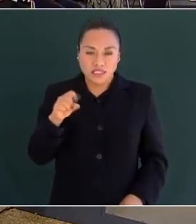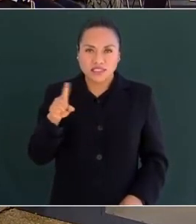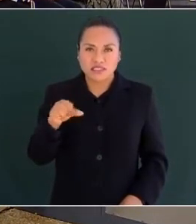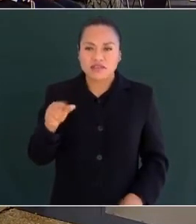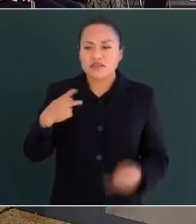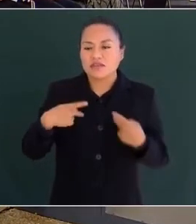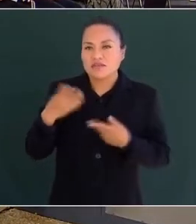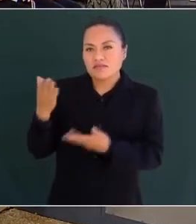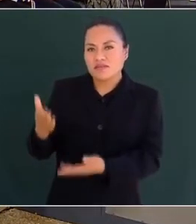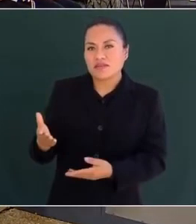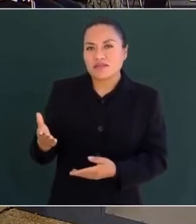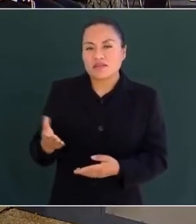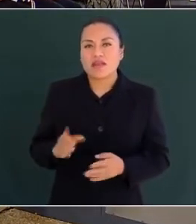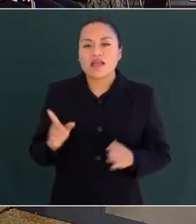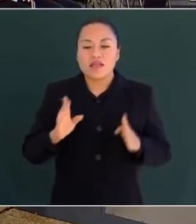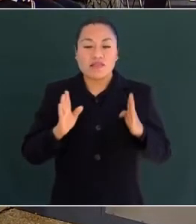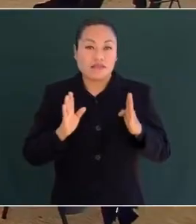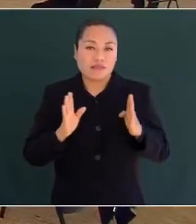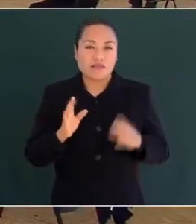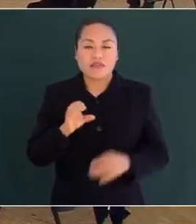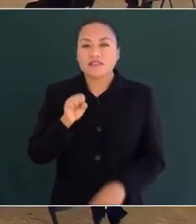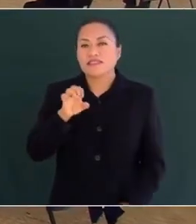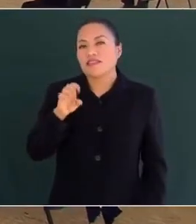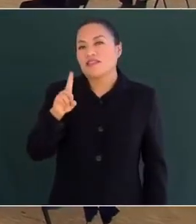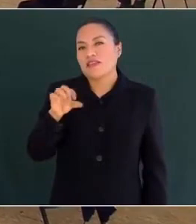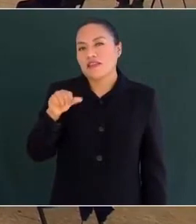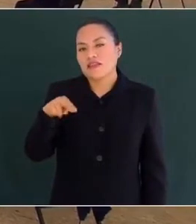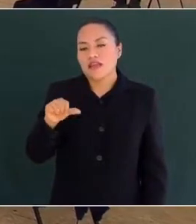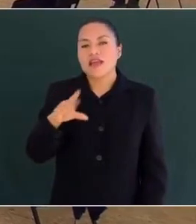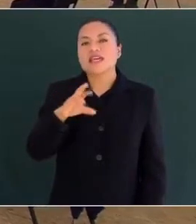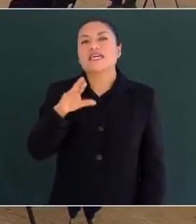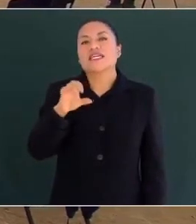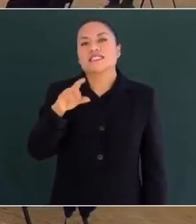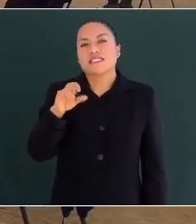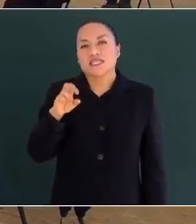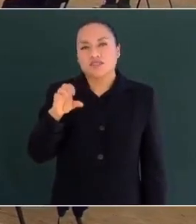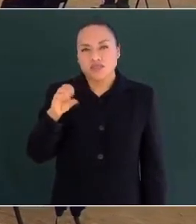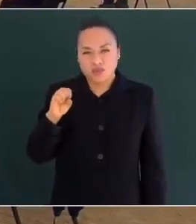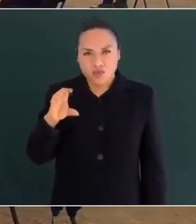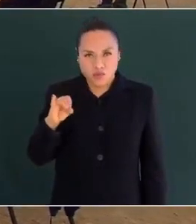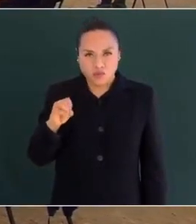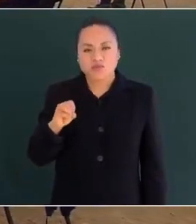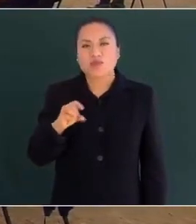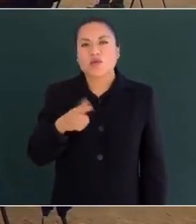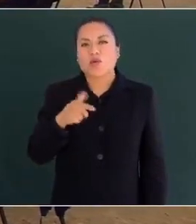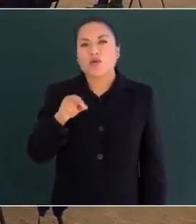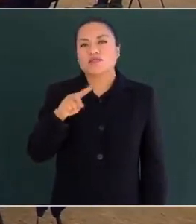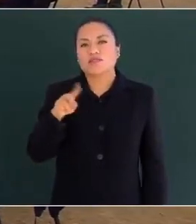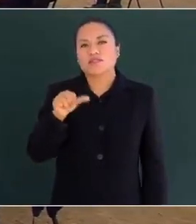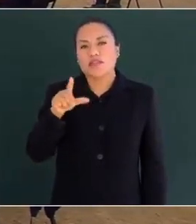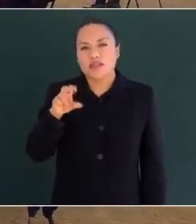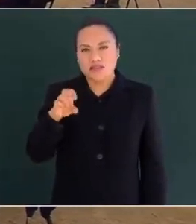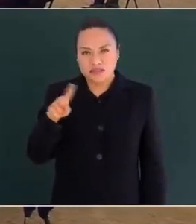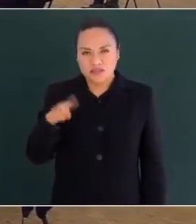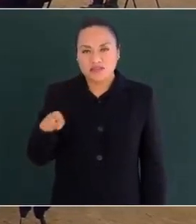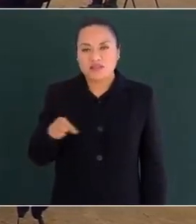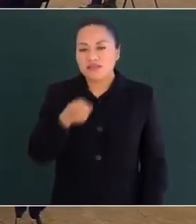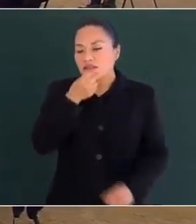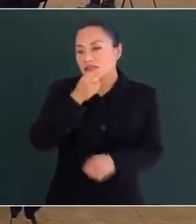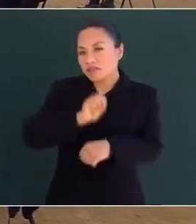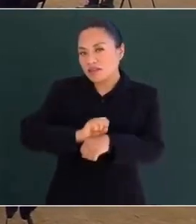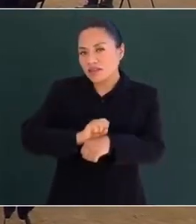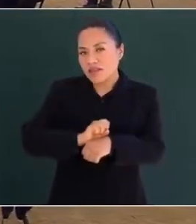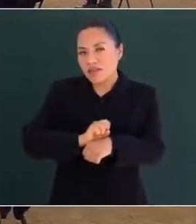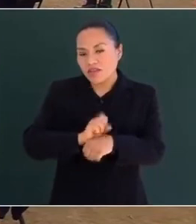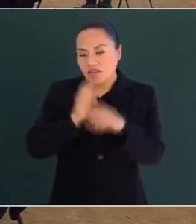secretario de la Defensa Nacional, general Luis Crescencio Sandoval González, secretario de